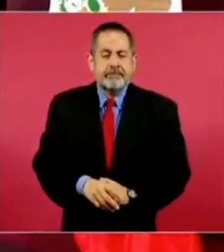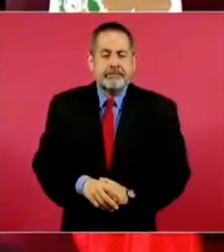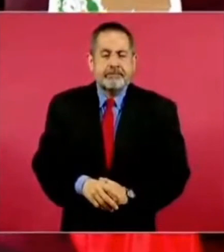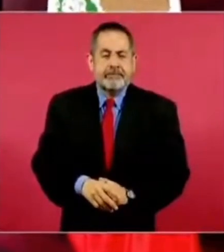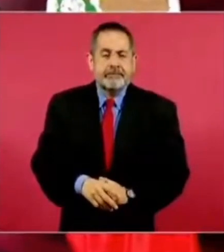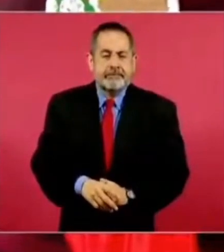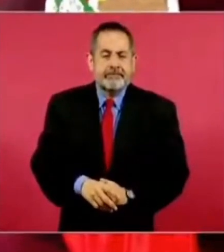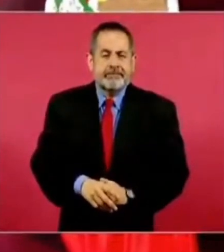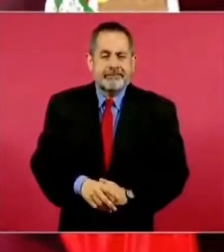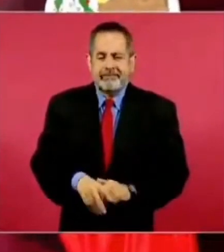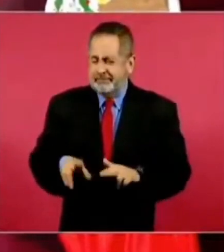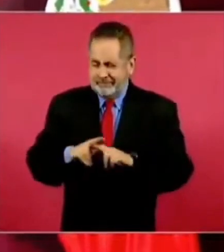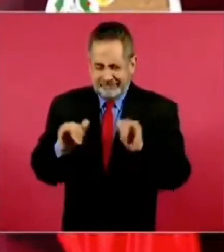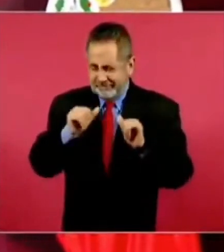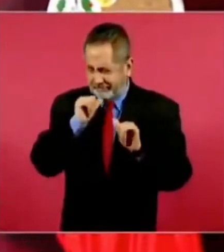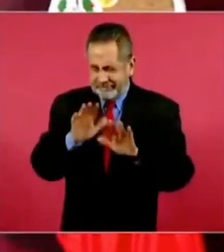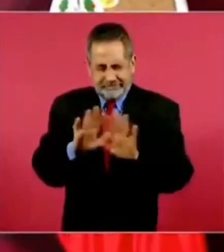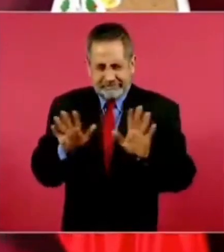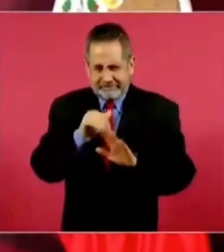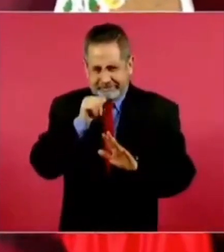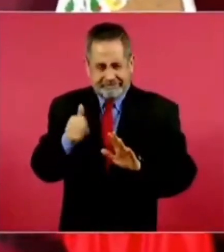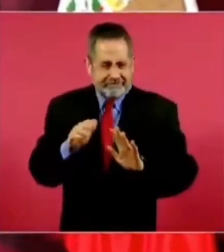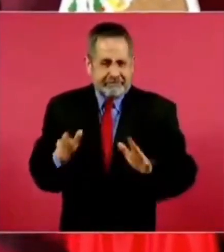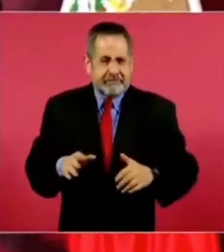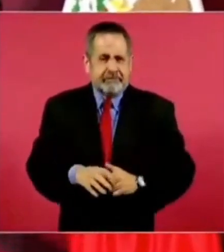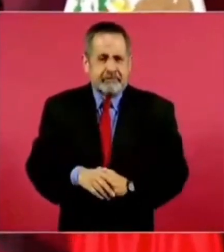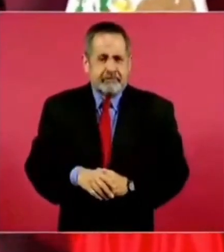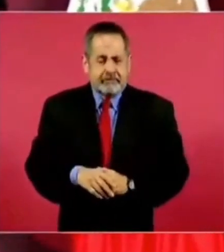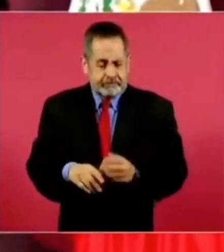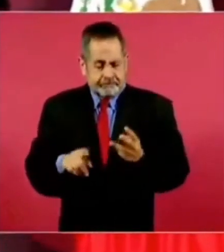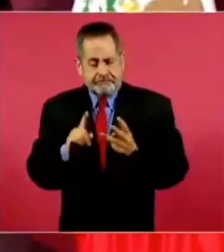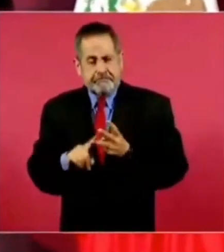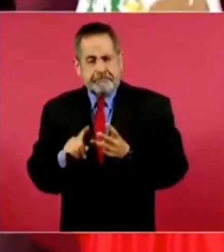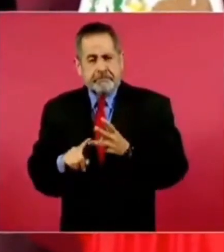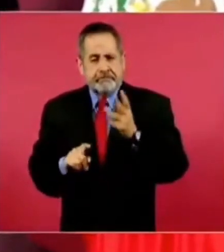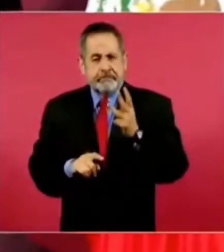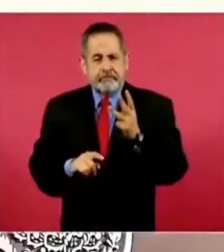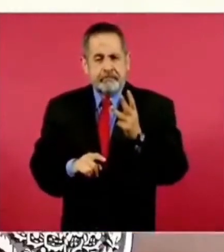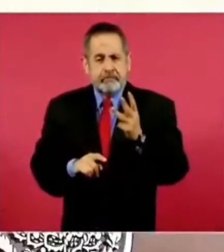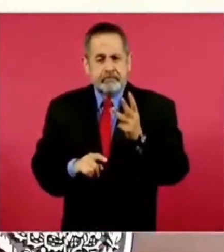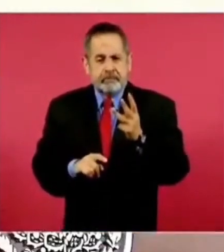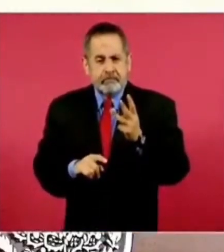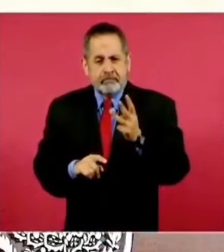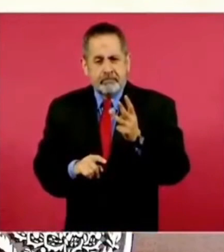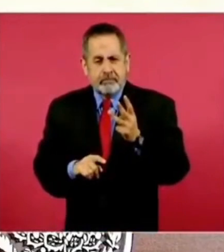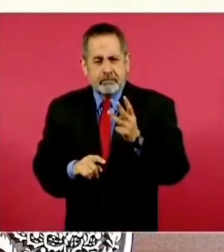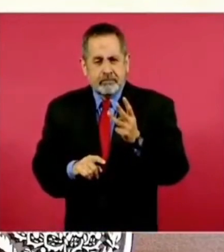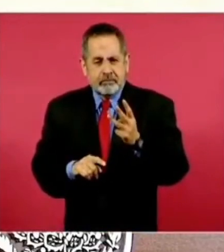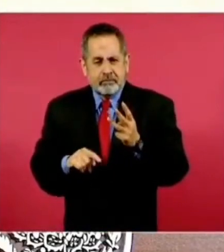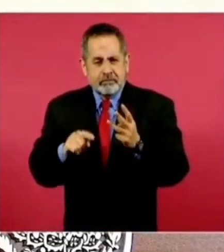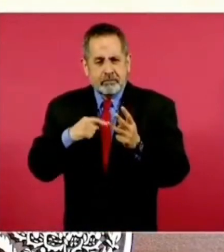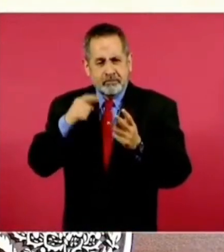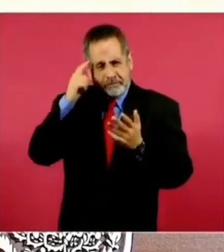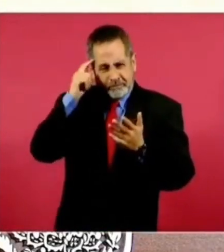ni nada de eso. Lo tercero, es que no creo en el necesariato.